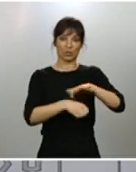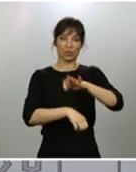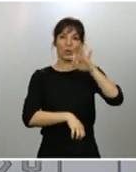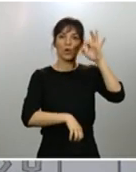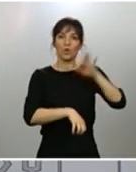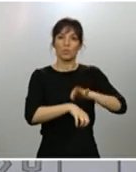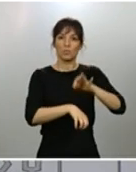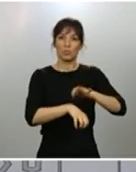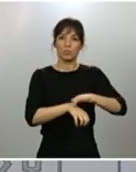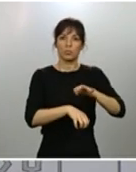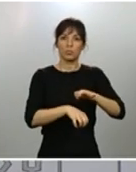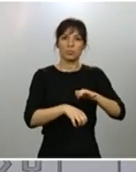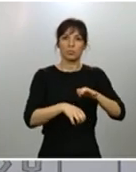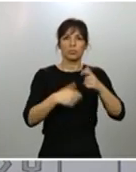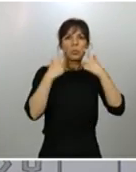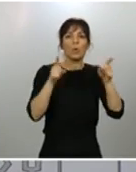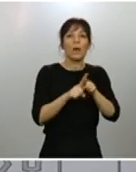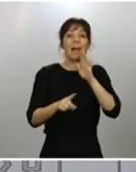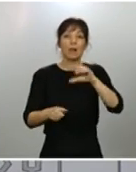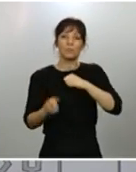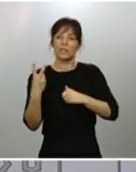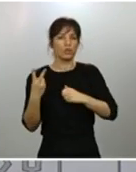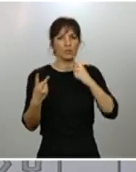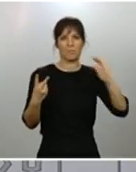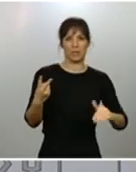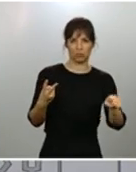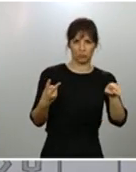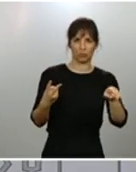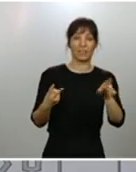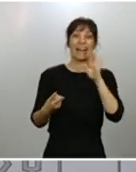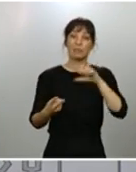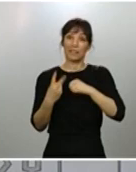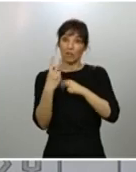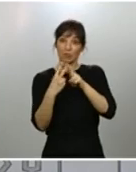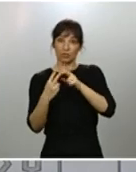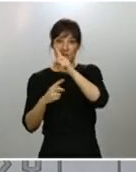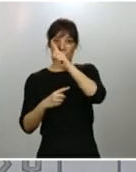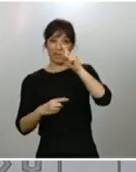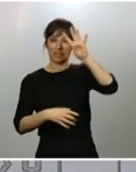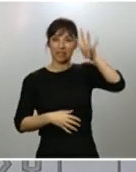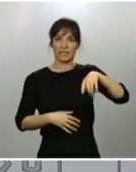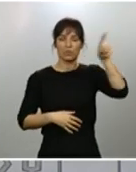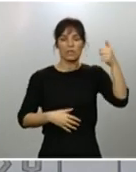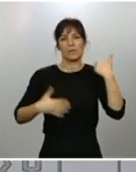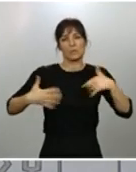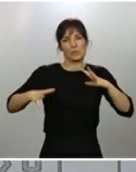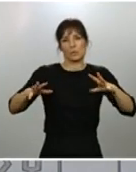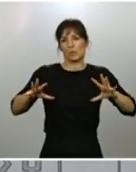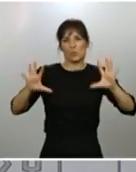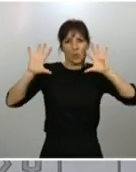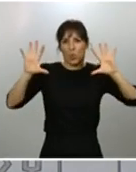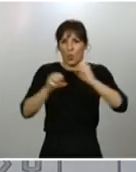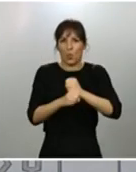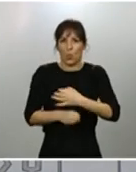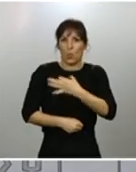estos dos hospitales. Tengamos en cuenta que estos hospitales son de los que han tenido una altísima presión asistencial con varios miles